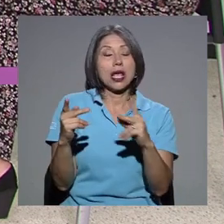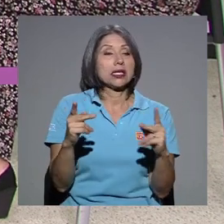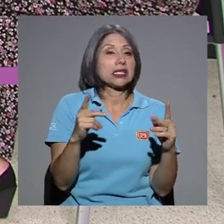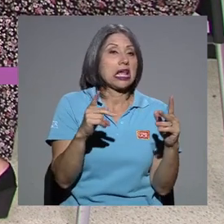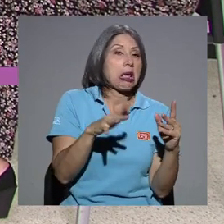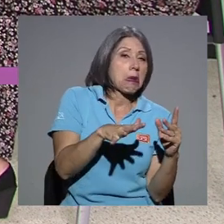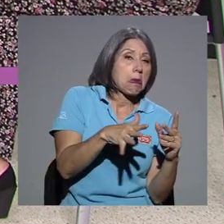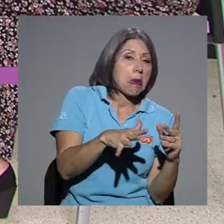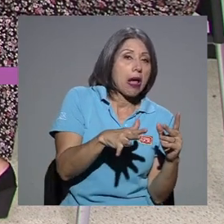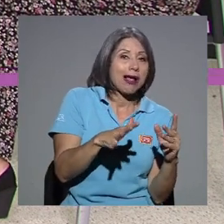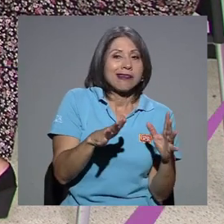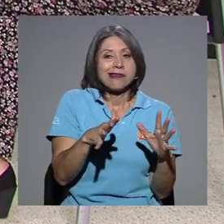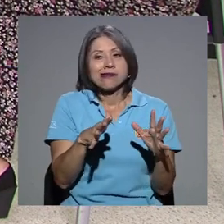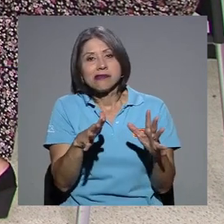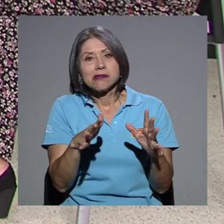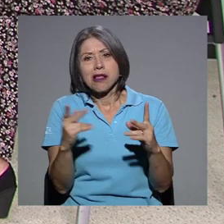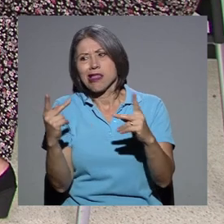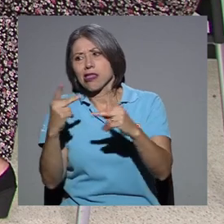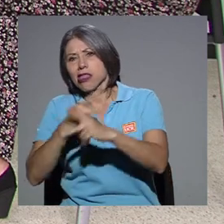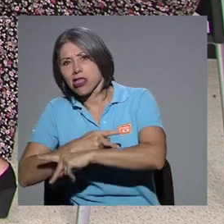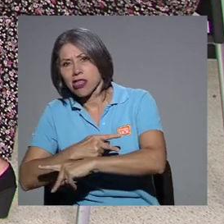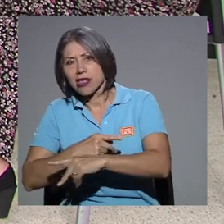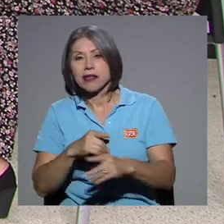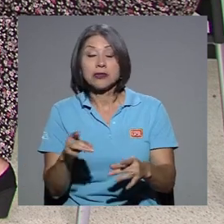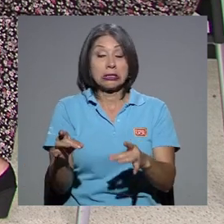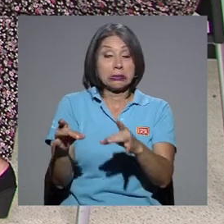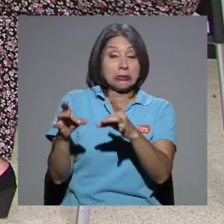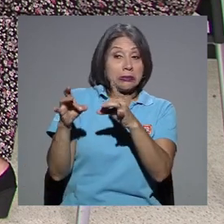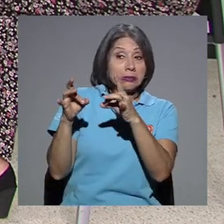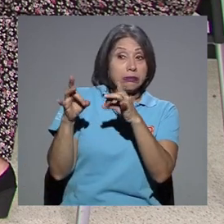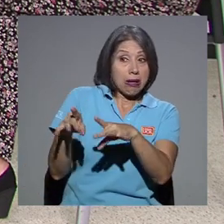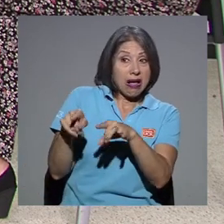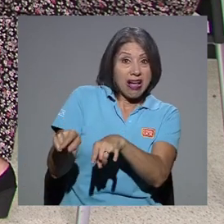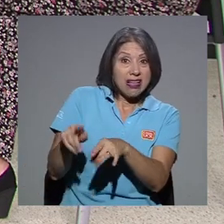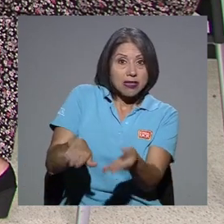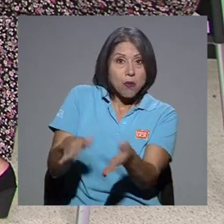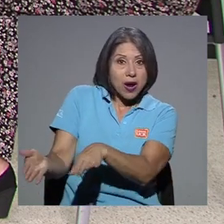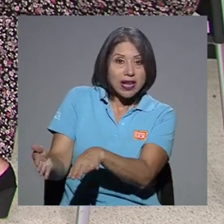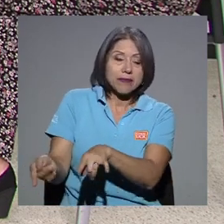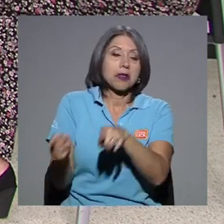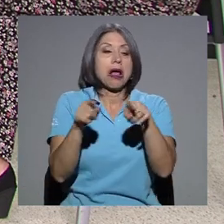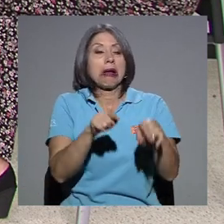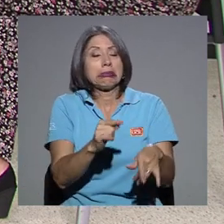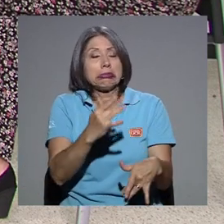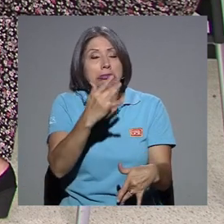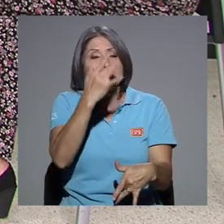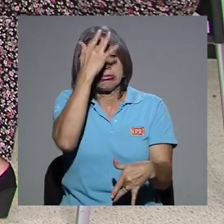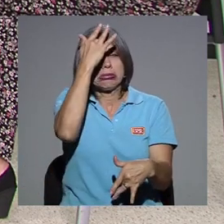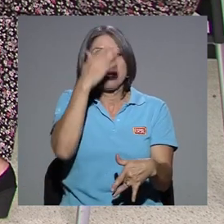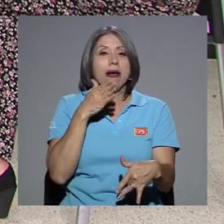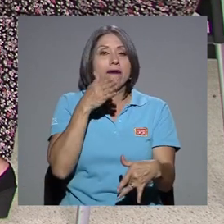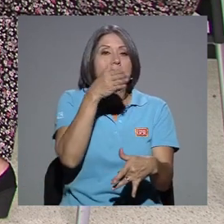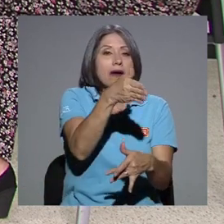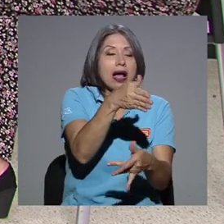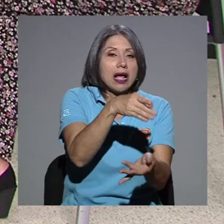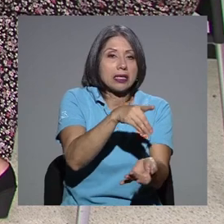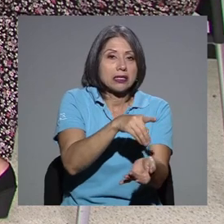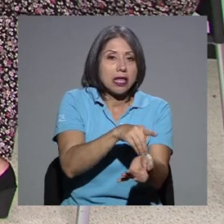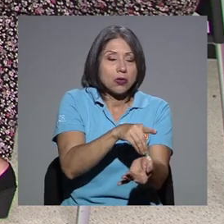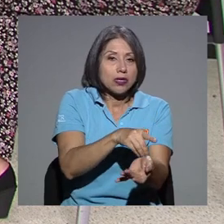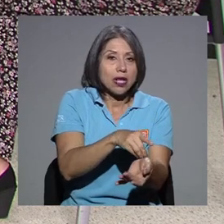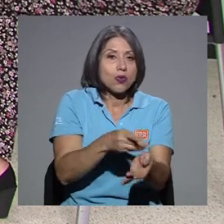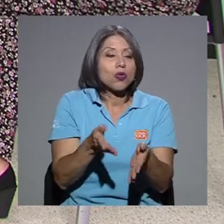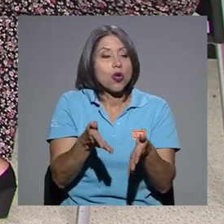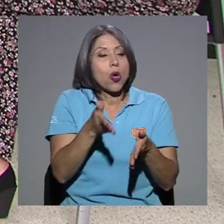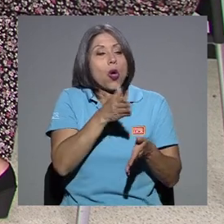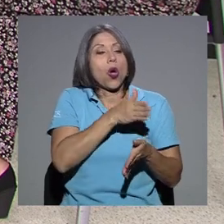muy graves, que se mueren, los que están graves, que van al centro de salud, y los que están más o menos, que tal vez se